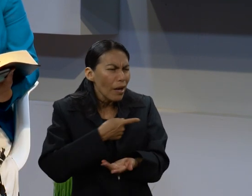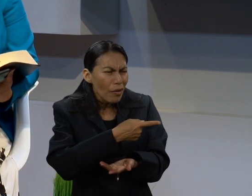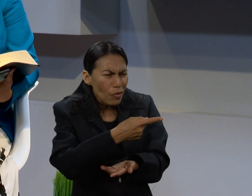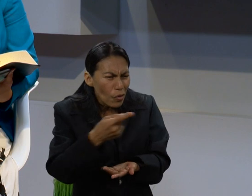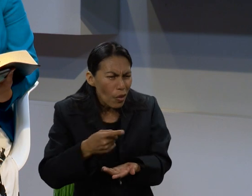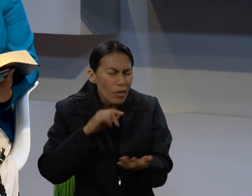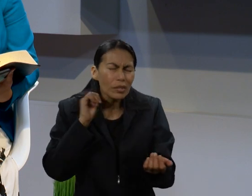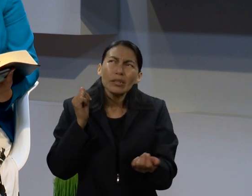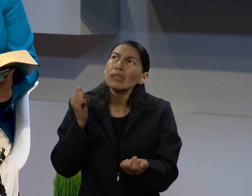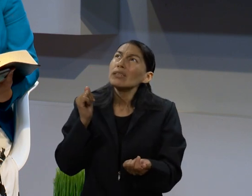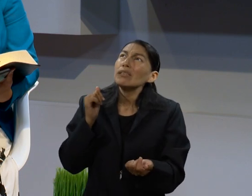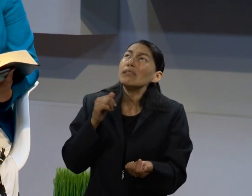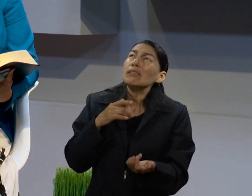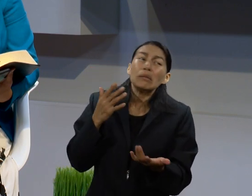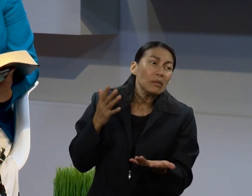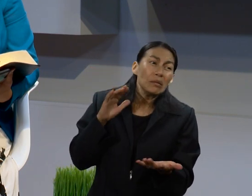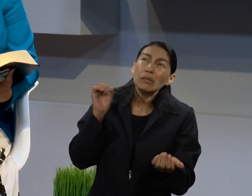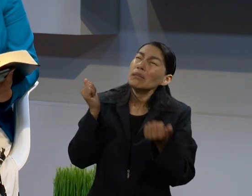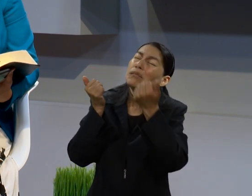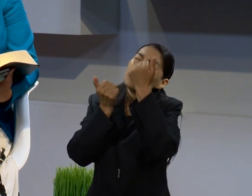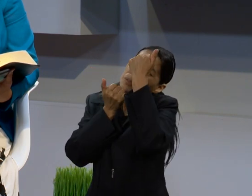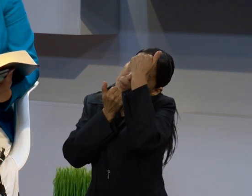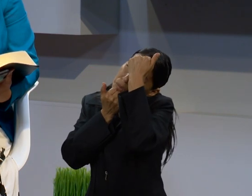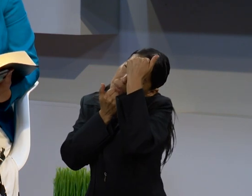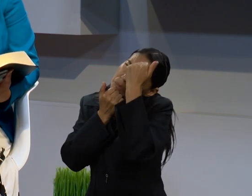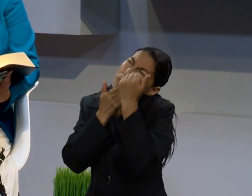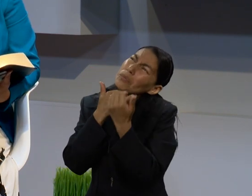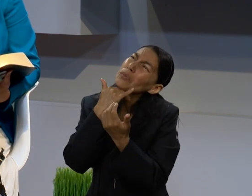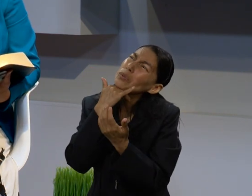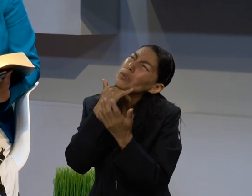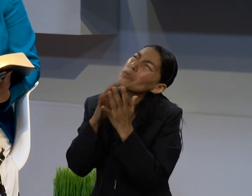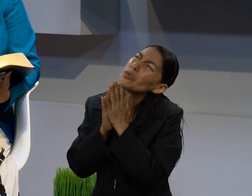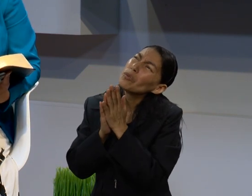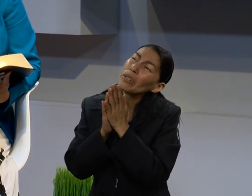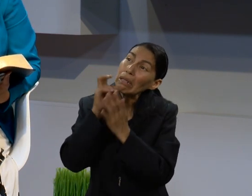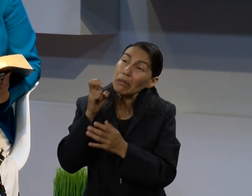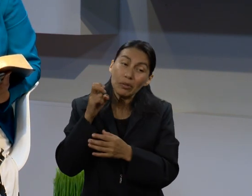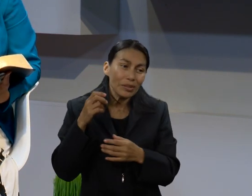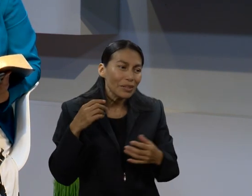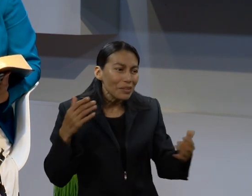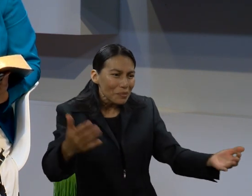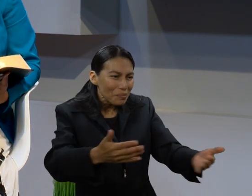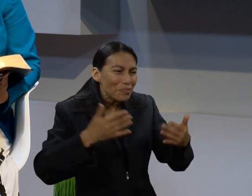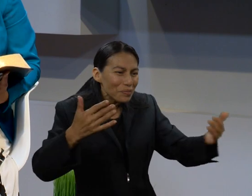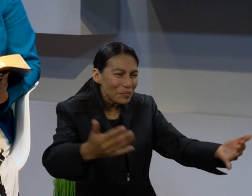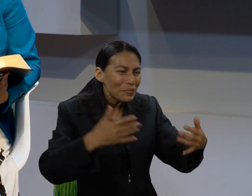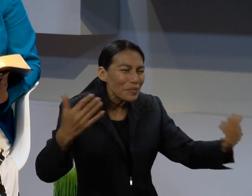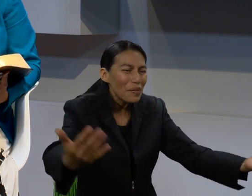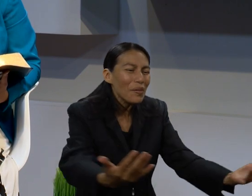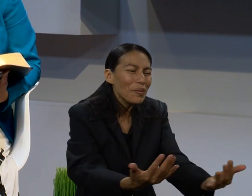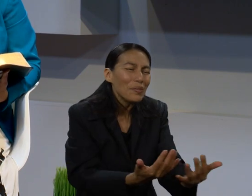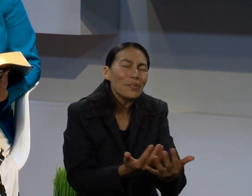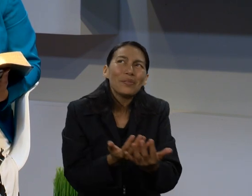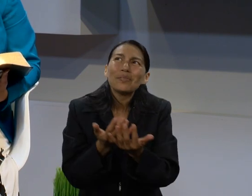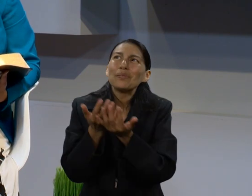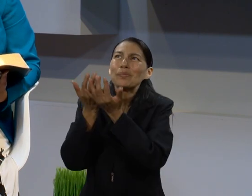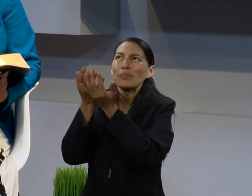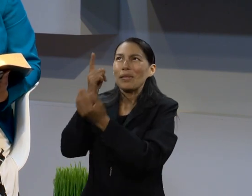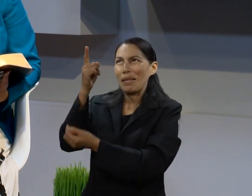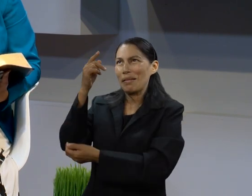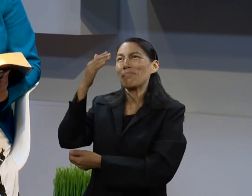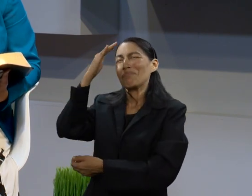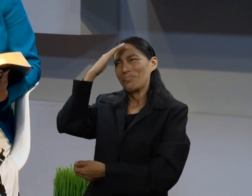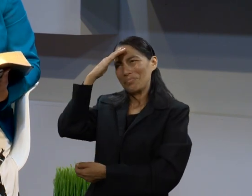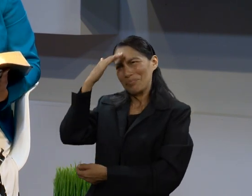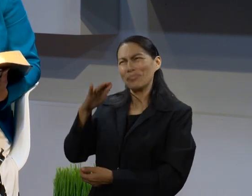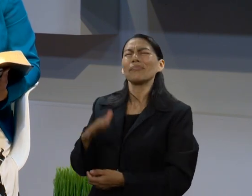que ninguno perezca, sino que todos procedan al arrepentimiento. Él prometió y Él